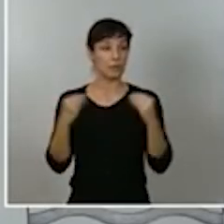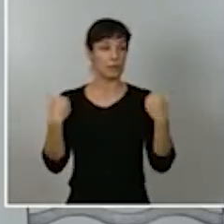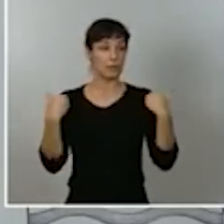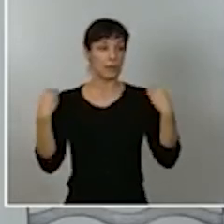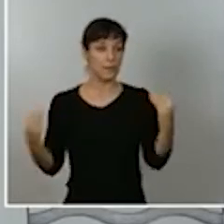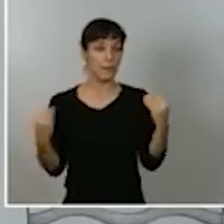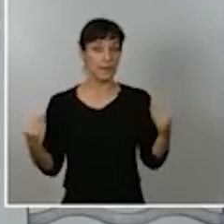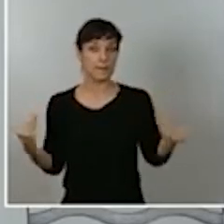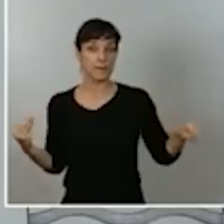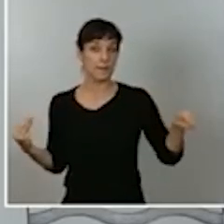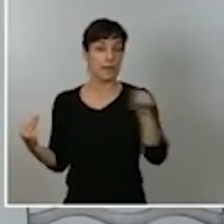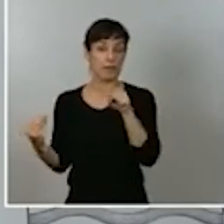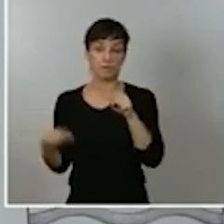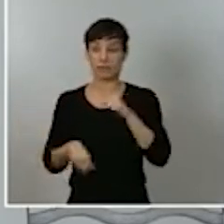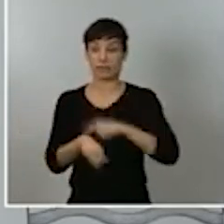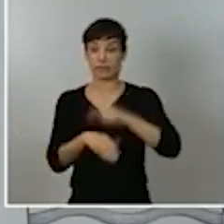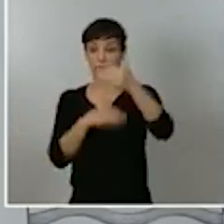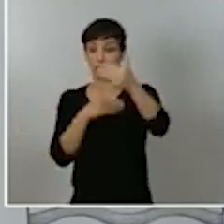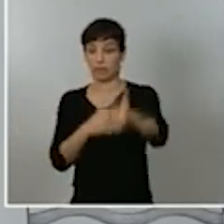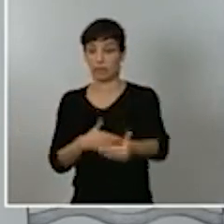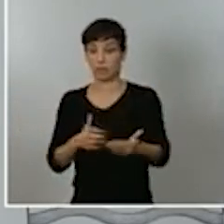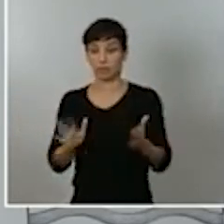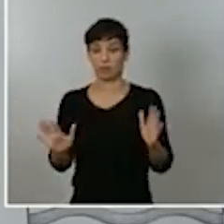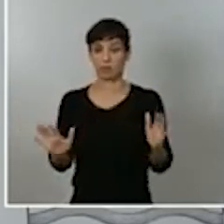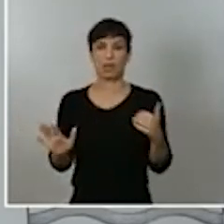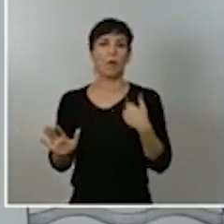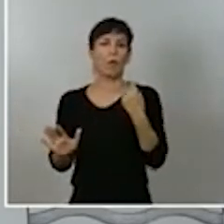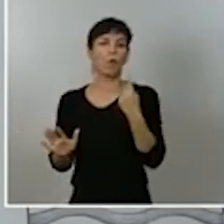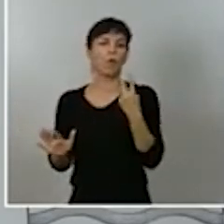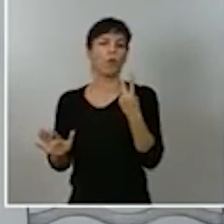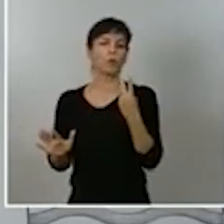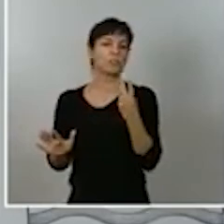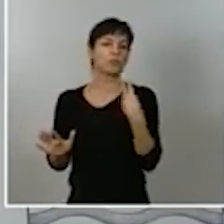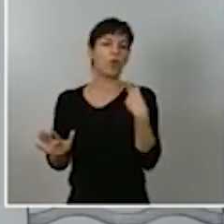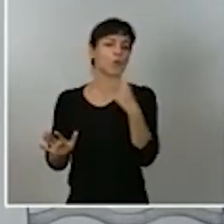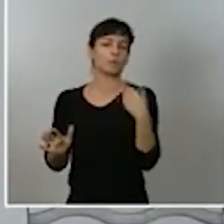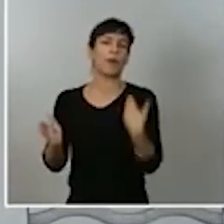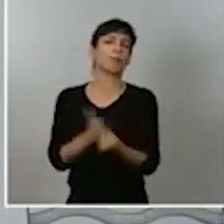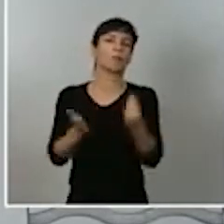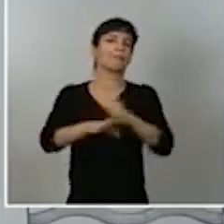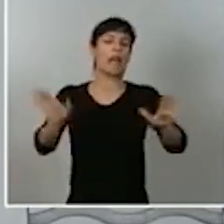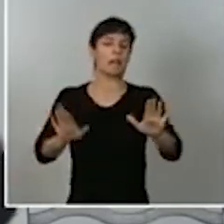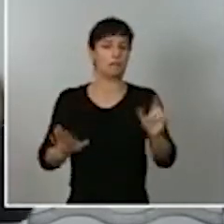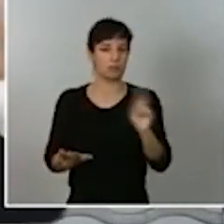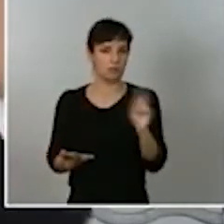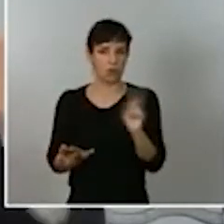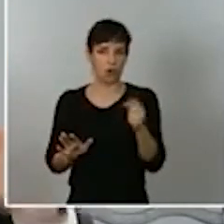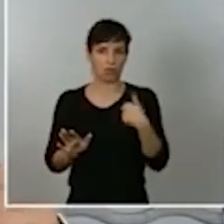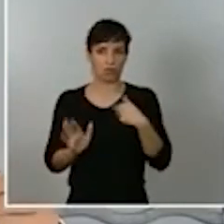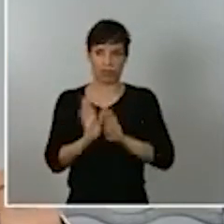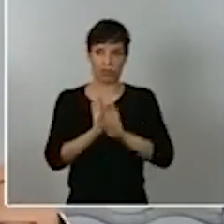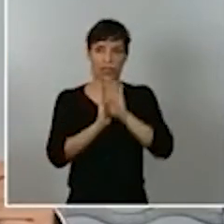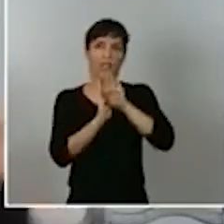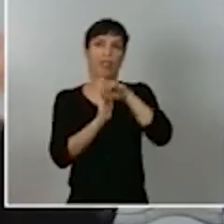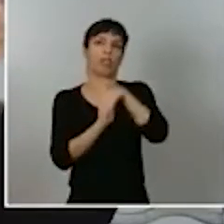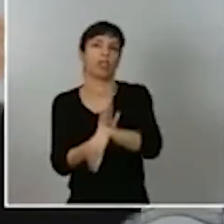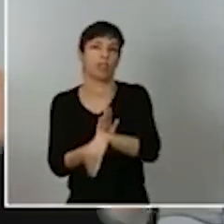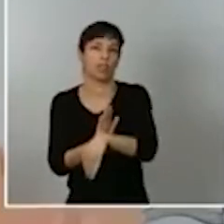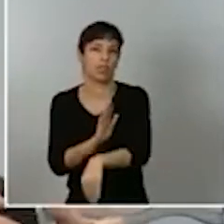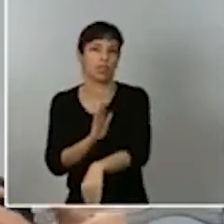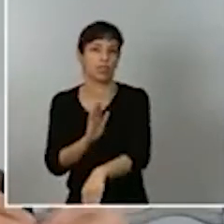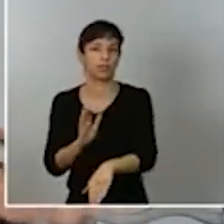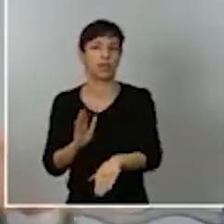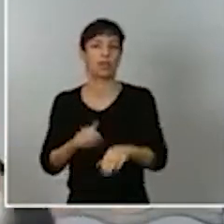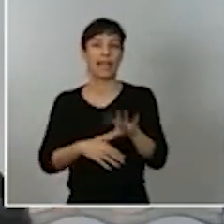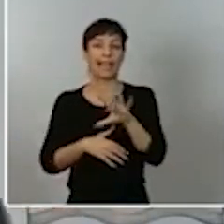horizonte de tiempo no va a ser esto cuestión ni de un día ni de dos días ni de dos semanas hay que bajar la curva contundentemente no basta bajar por debajo del umbral de 500 hay que